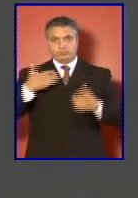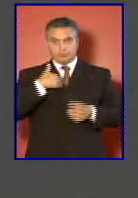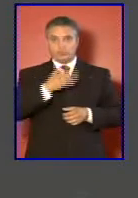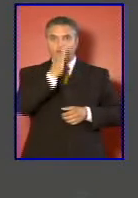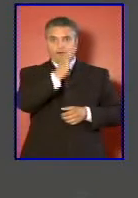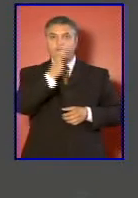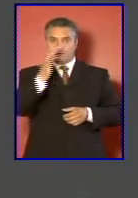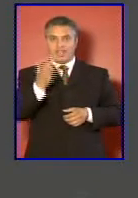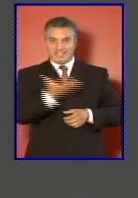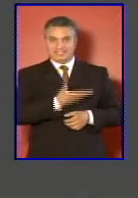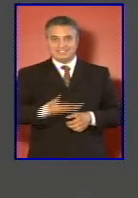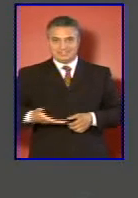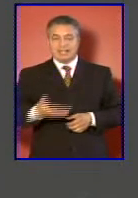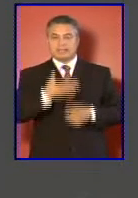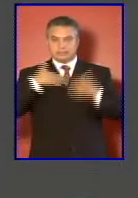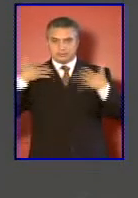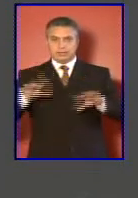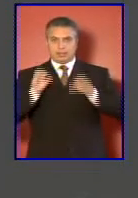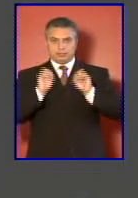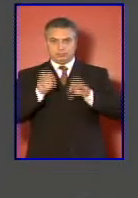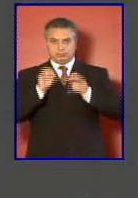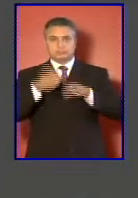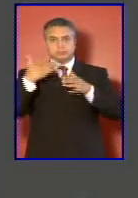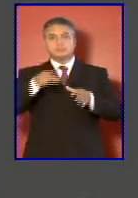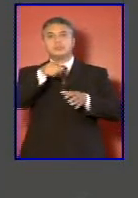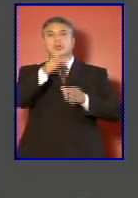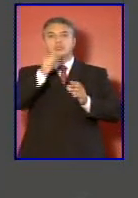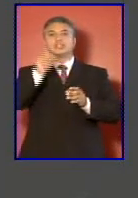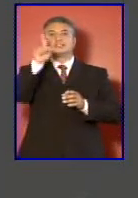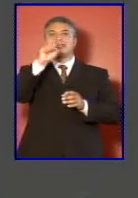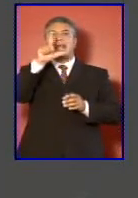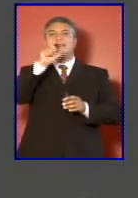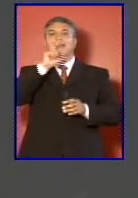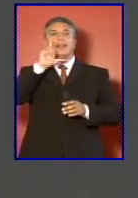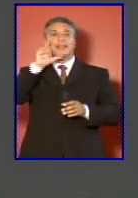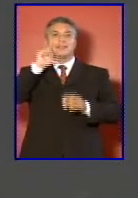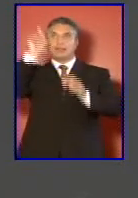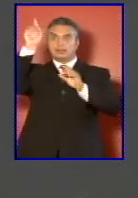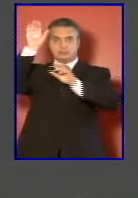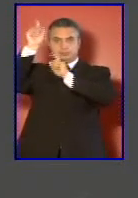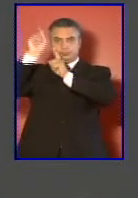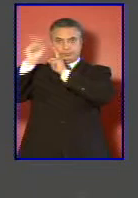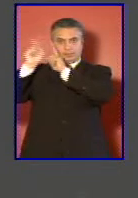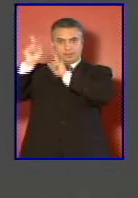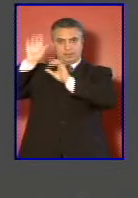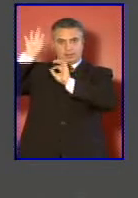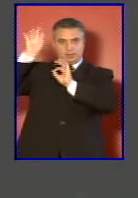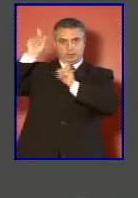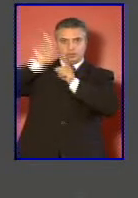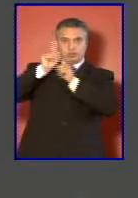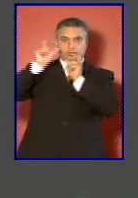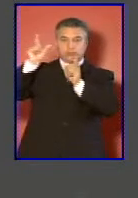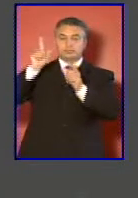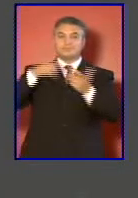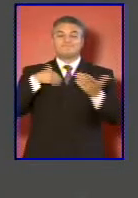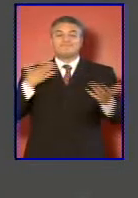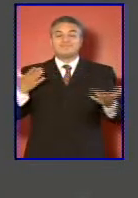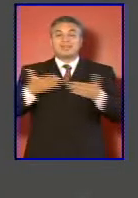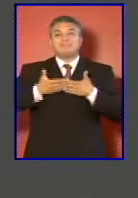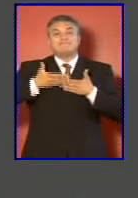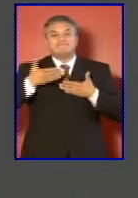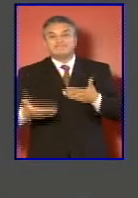fuerza ya formada para operar dicho satélite y aprovechar este retraso no deseado